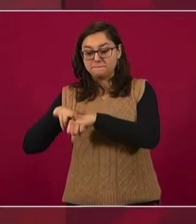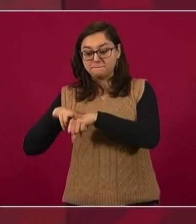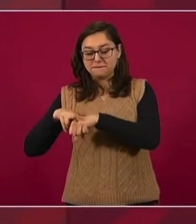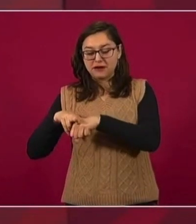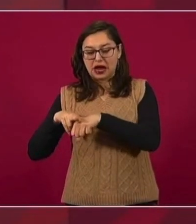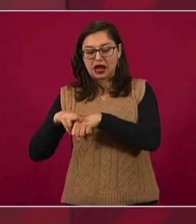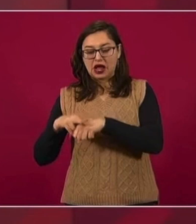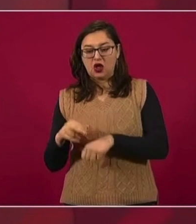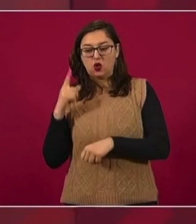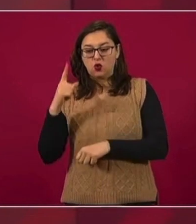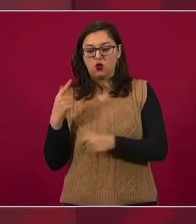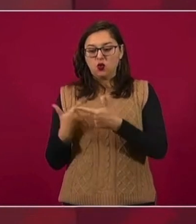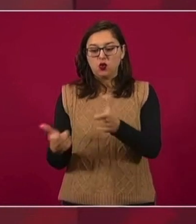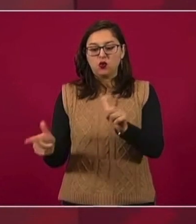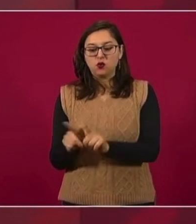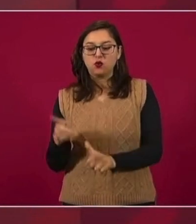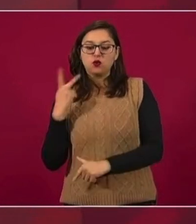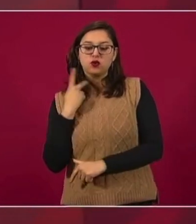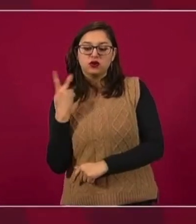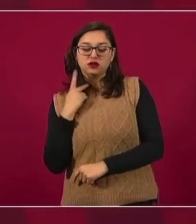son de otro.